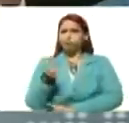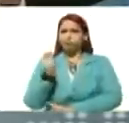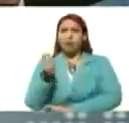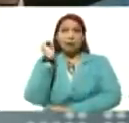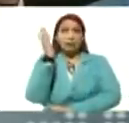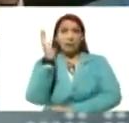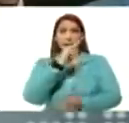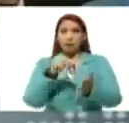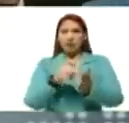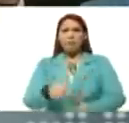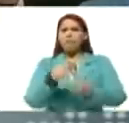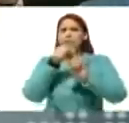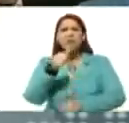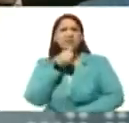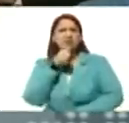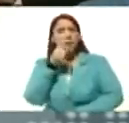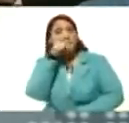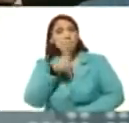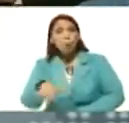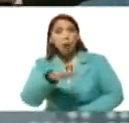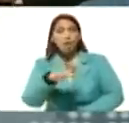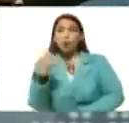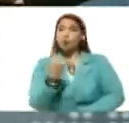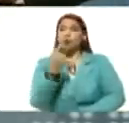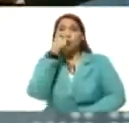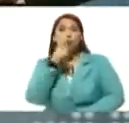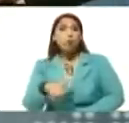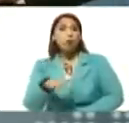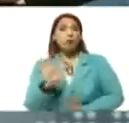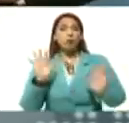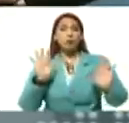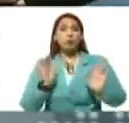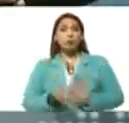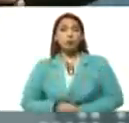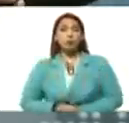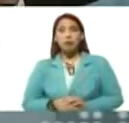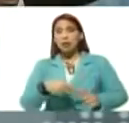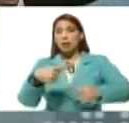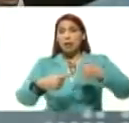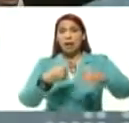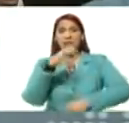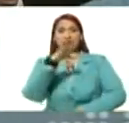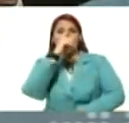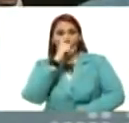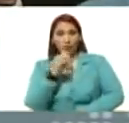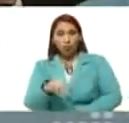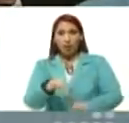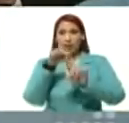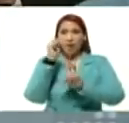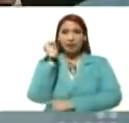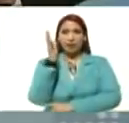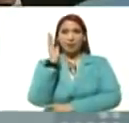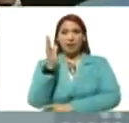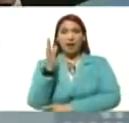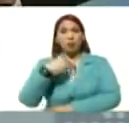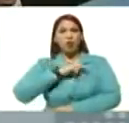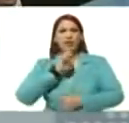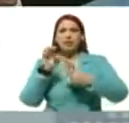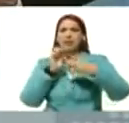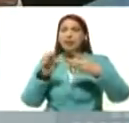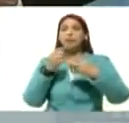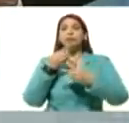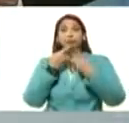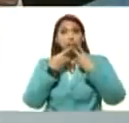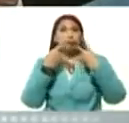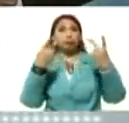nacional, la eligió el pueblo, sólo el pueblo, cada cinco años elige la asamblea, entonces nuestra estrategia es decirle